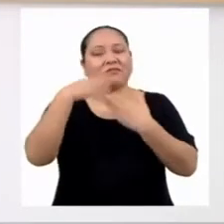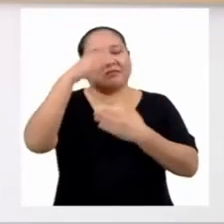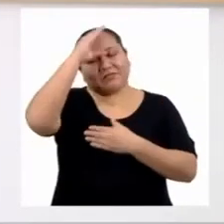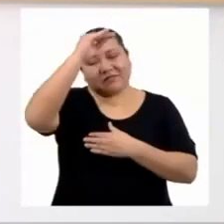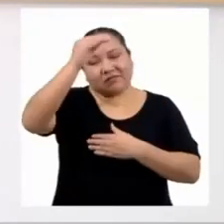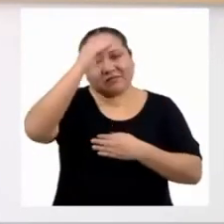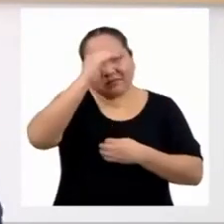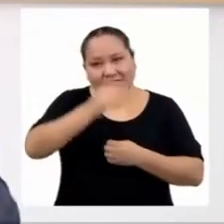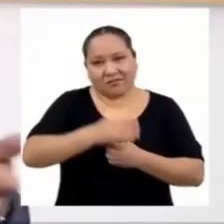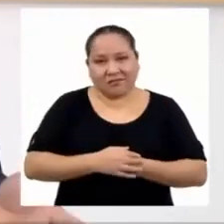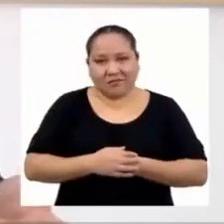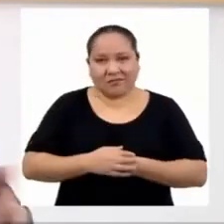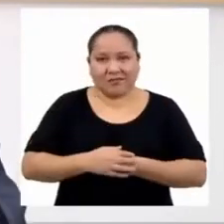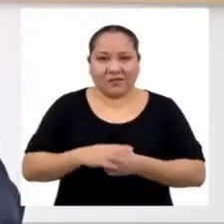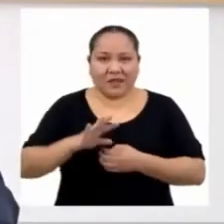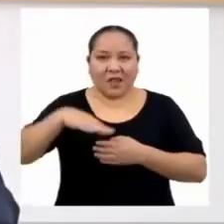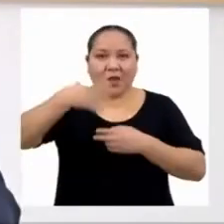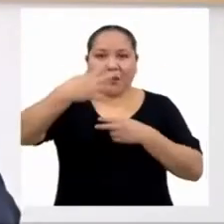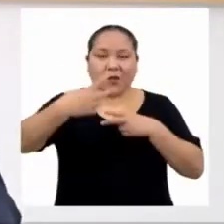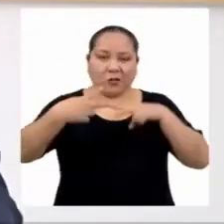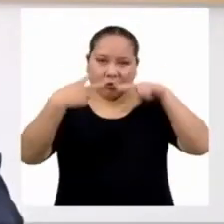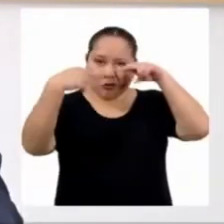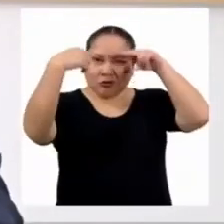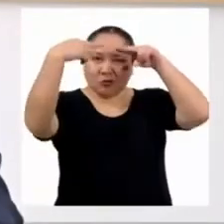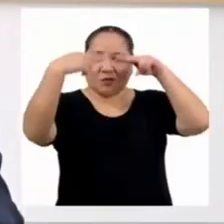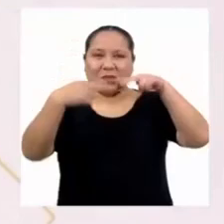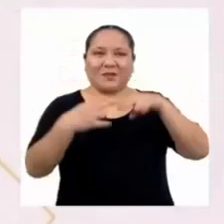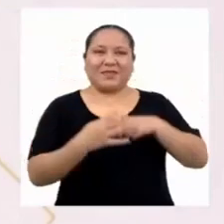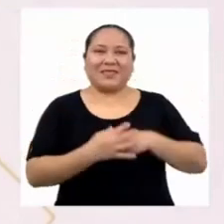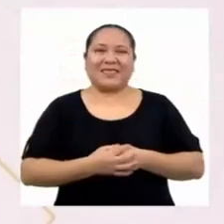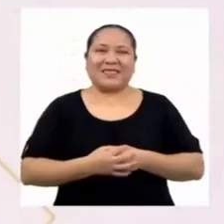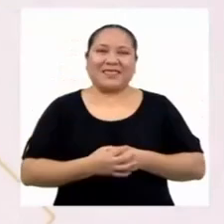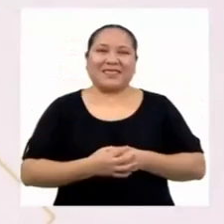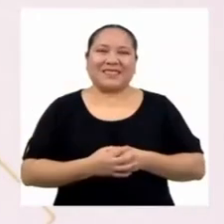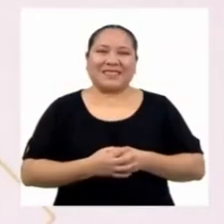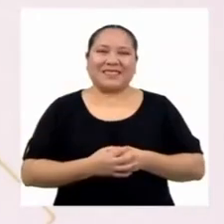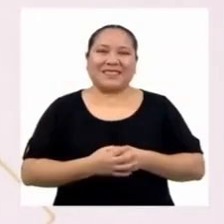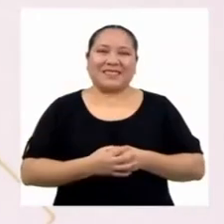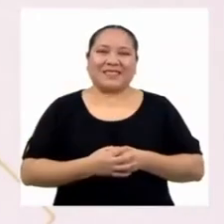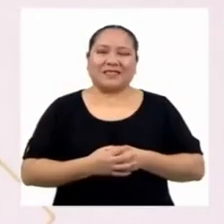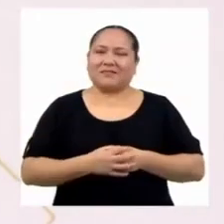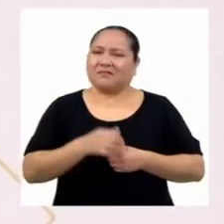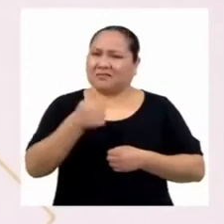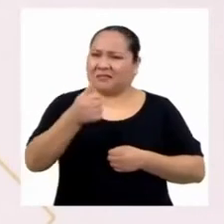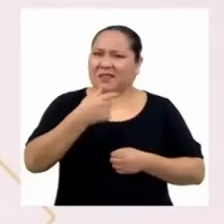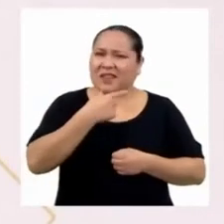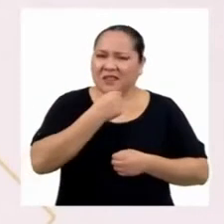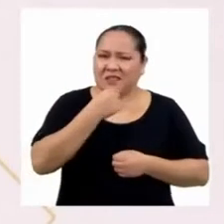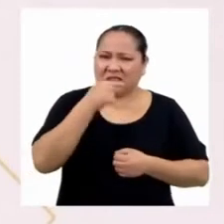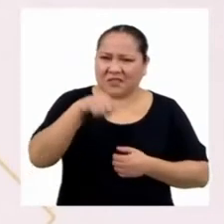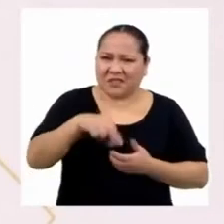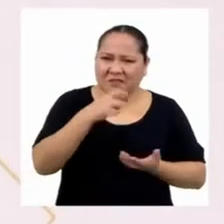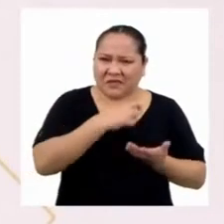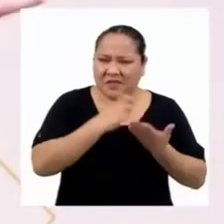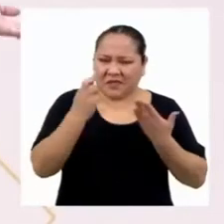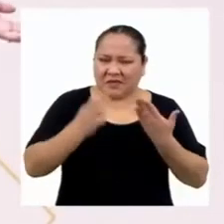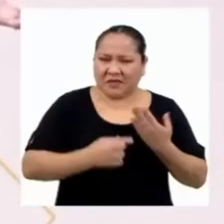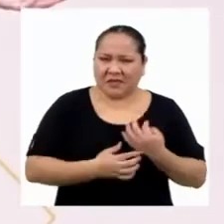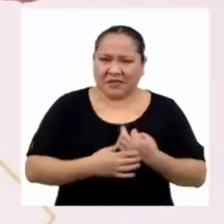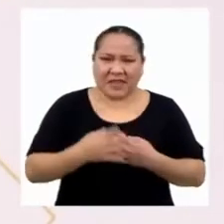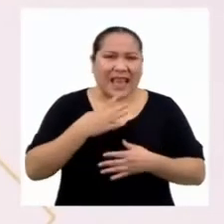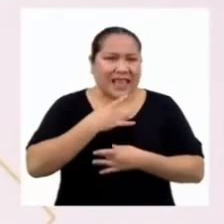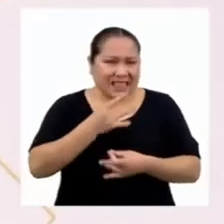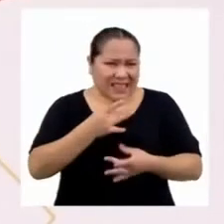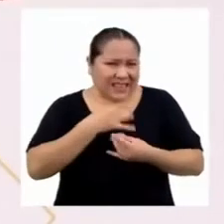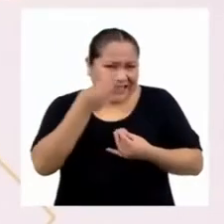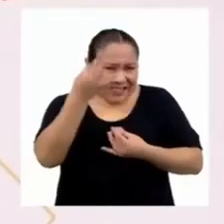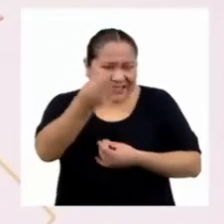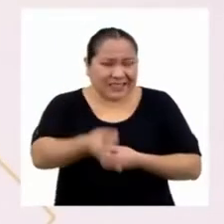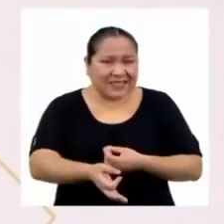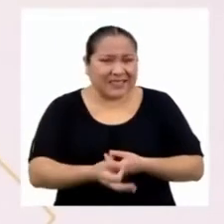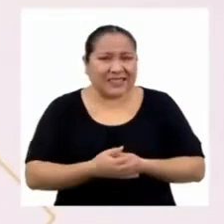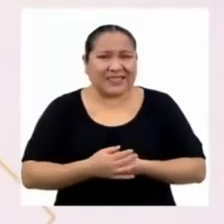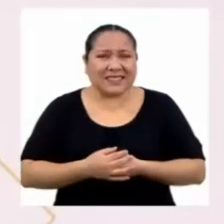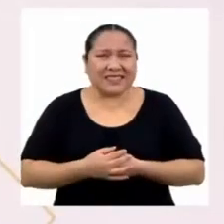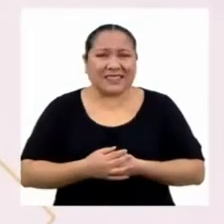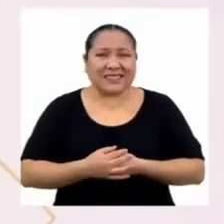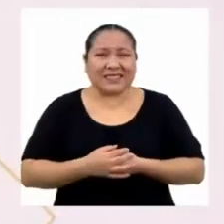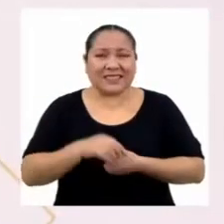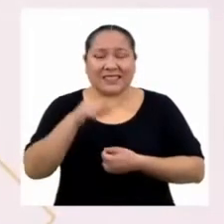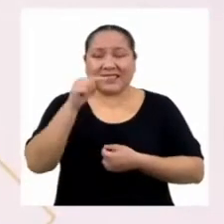chicas y chicos. Hasta la próxima. ¿Y qué les pareció el programa de hoy? Muy interesante, ¿no es cierto?